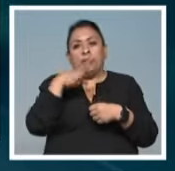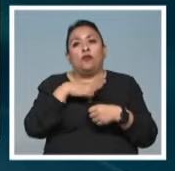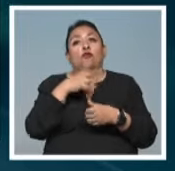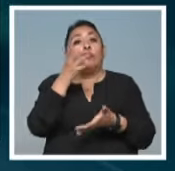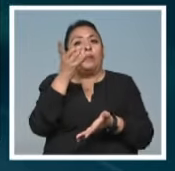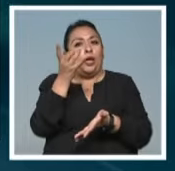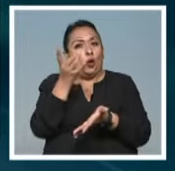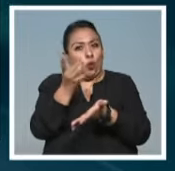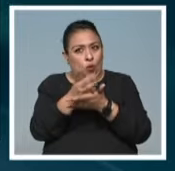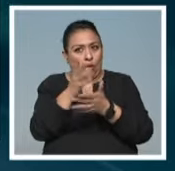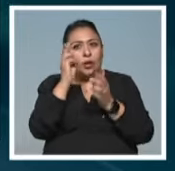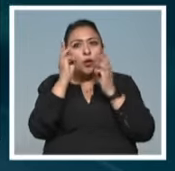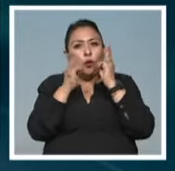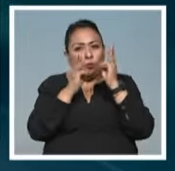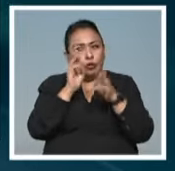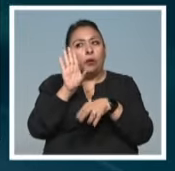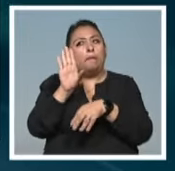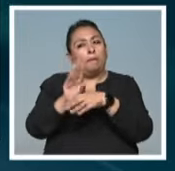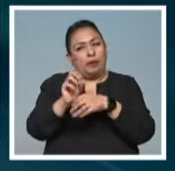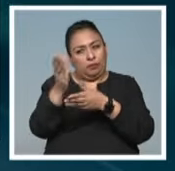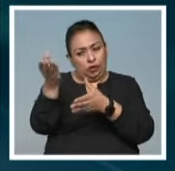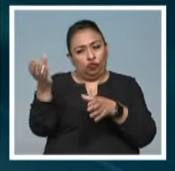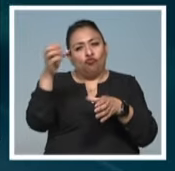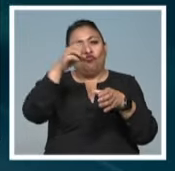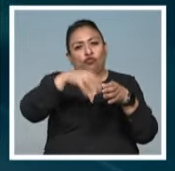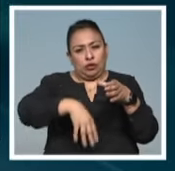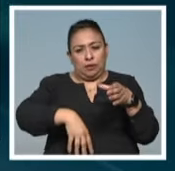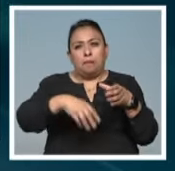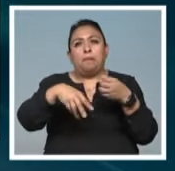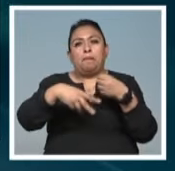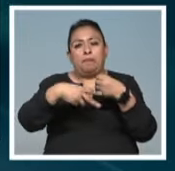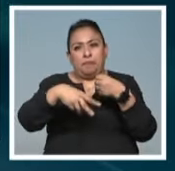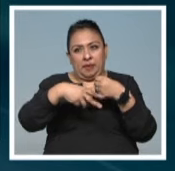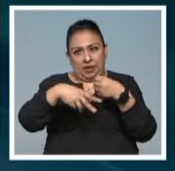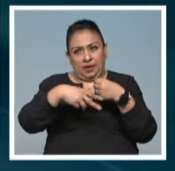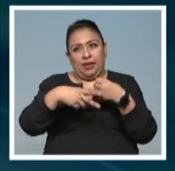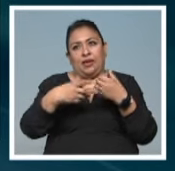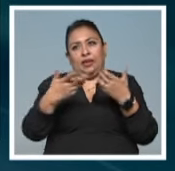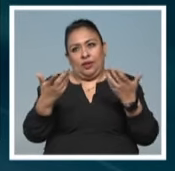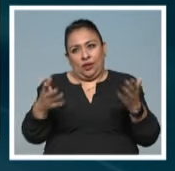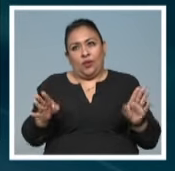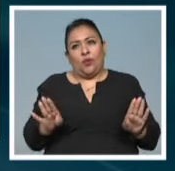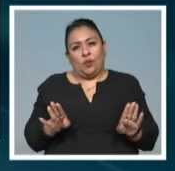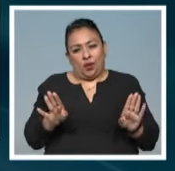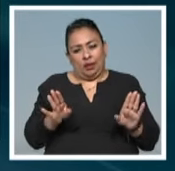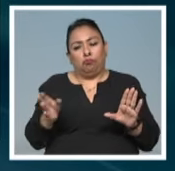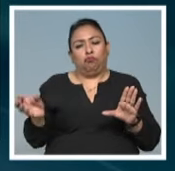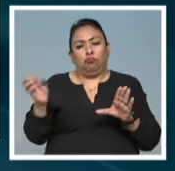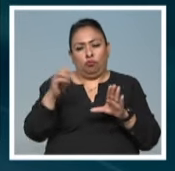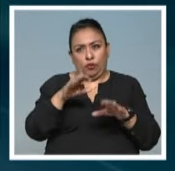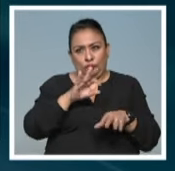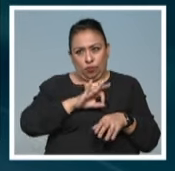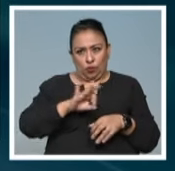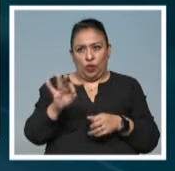museo que se le permitió ingresar esas tres cualidades, digamos, porque